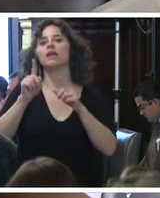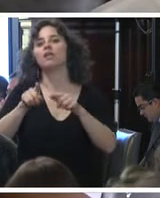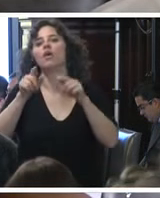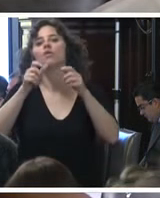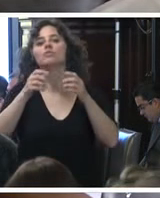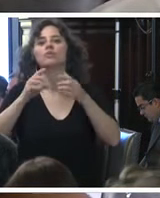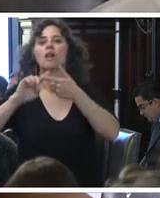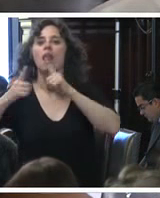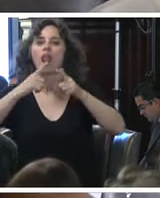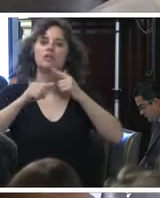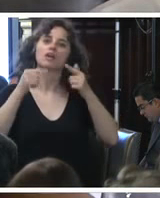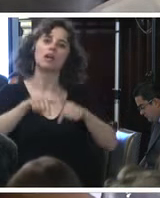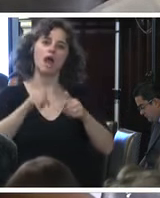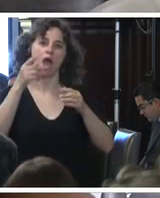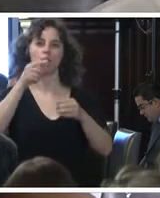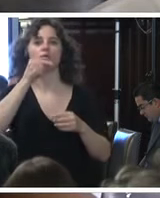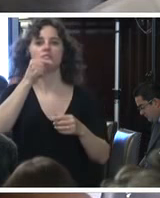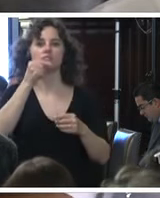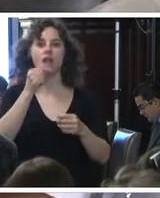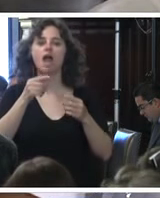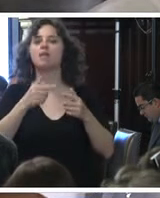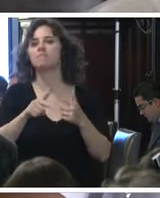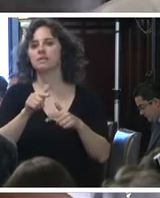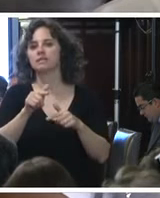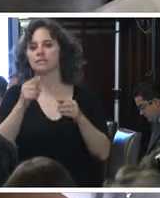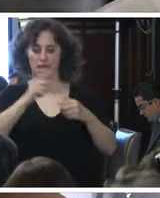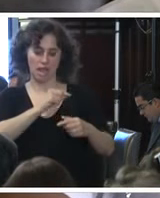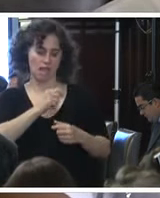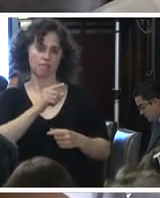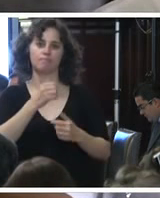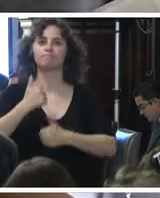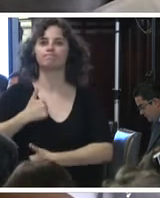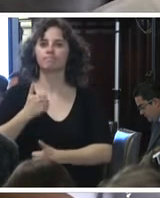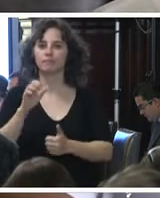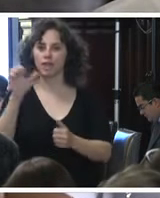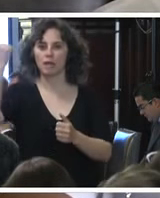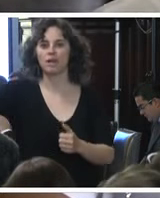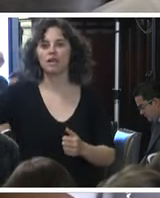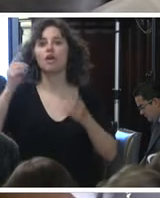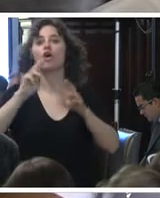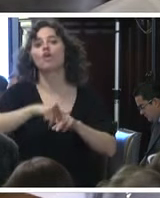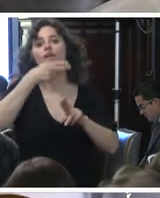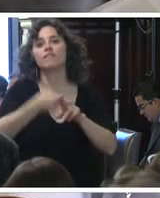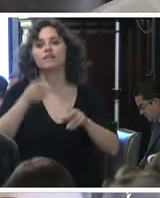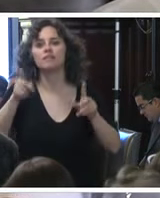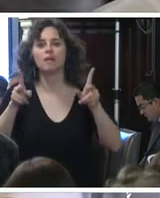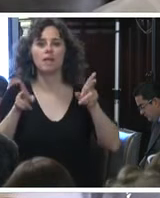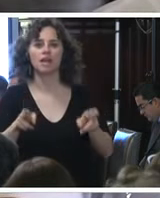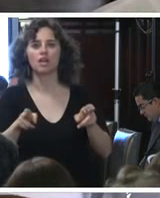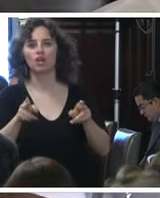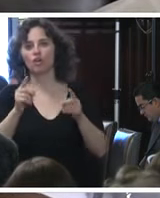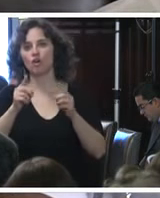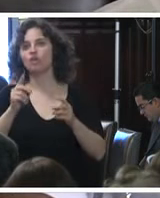lazos entre la Policía Ministerial de ese Estado y la criminalidad. Por otro lado, nuevamente en este periodo se han